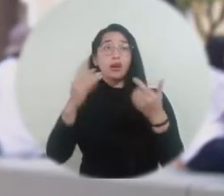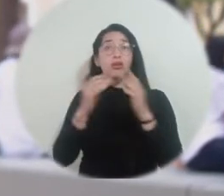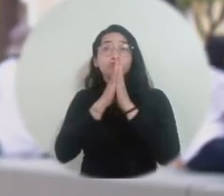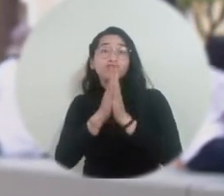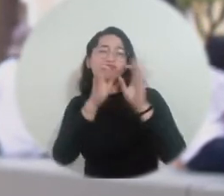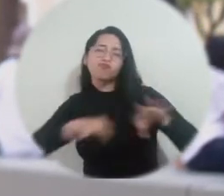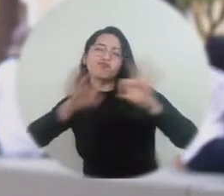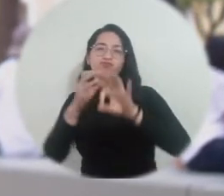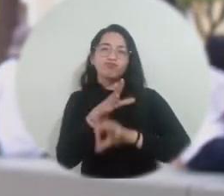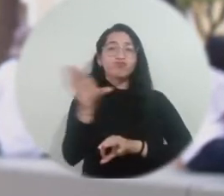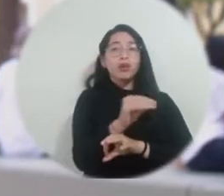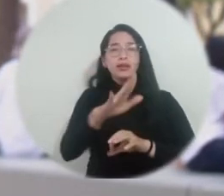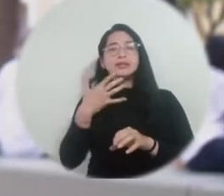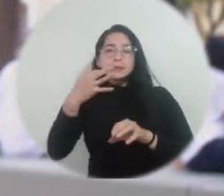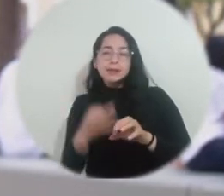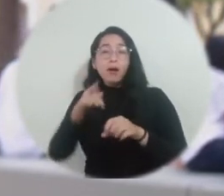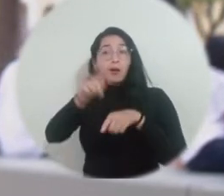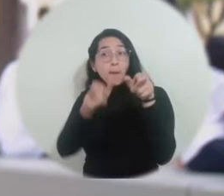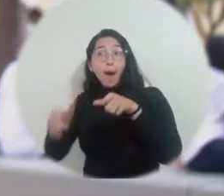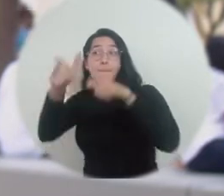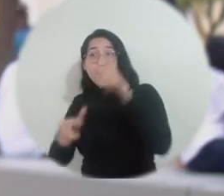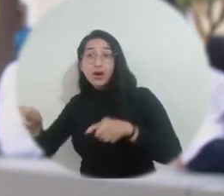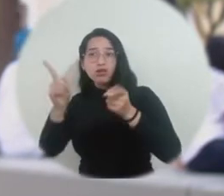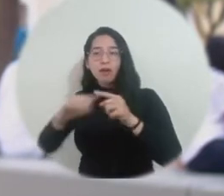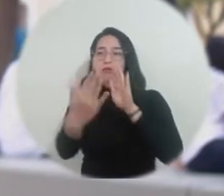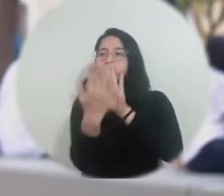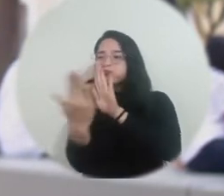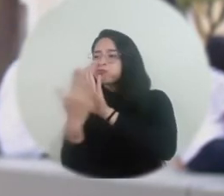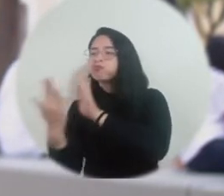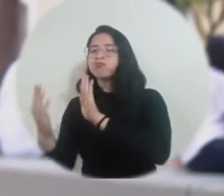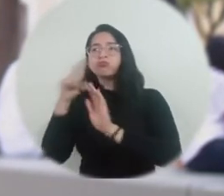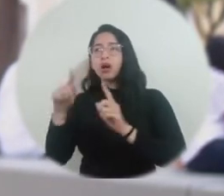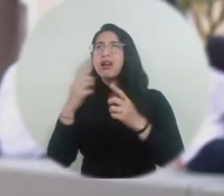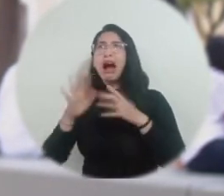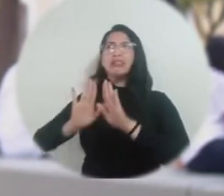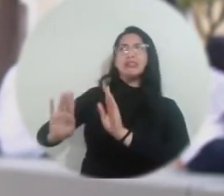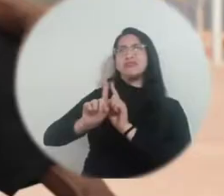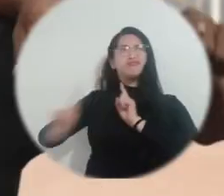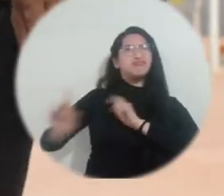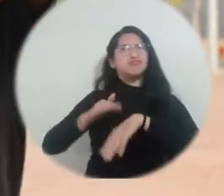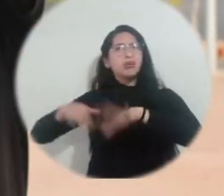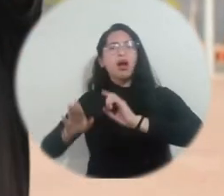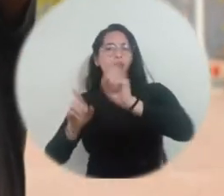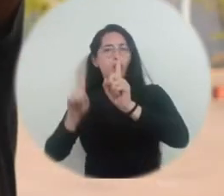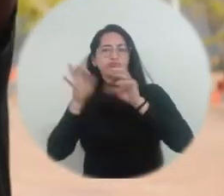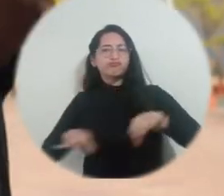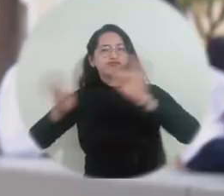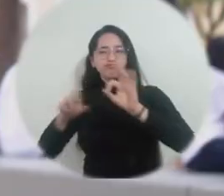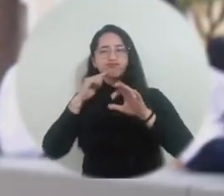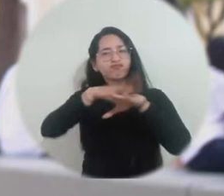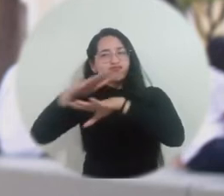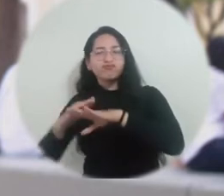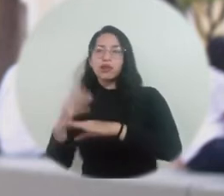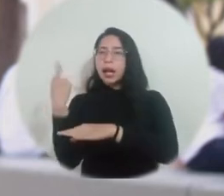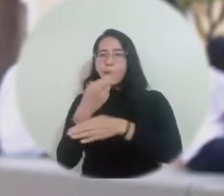social. Es muy importante que estas personas hagan este acercamiento con los habitantes de calle para que esto se repita,